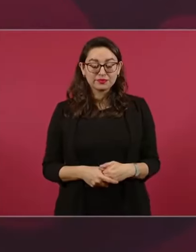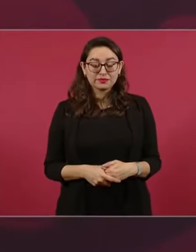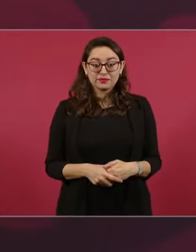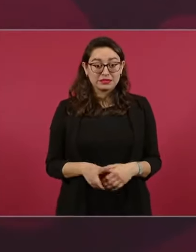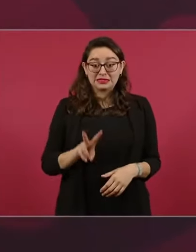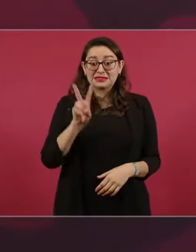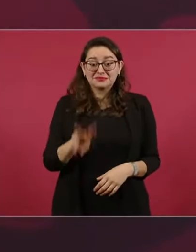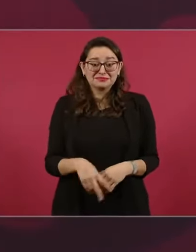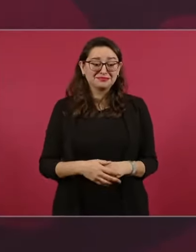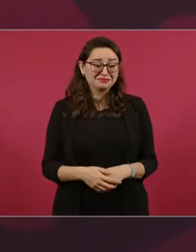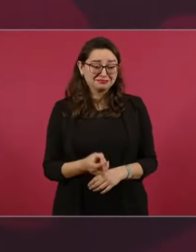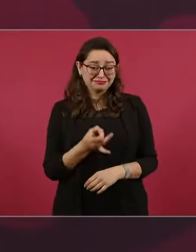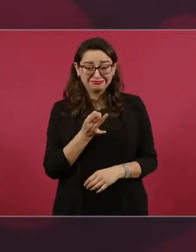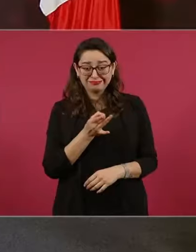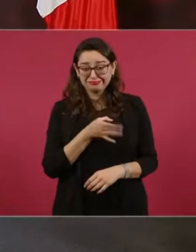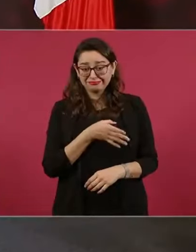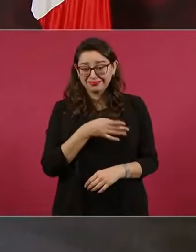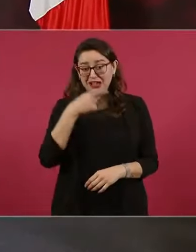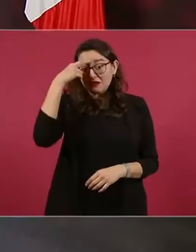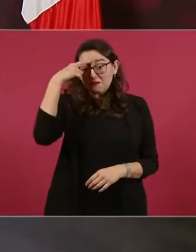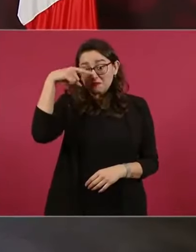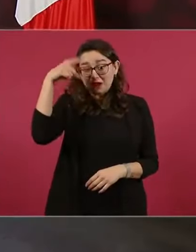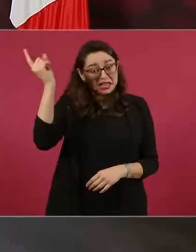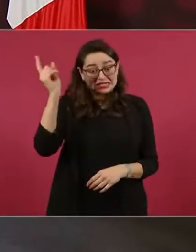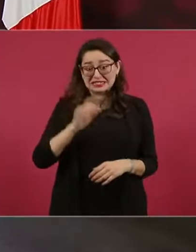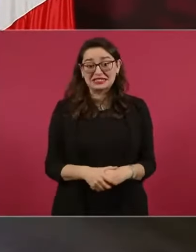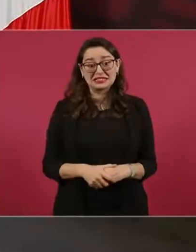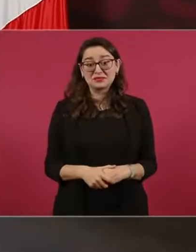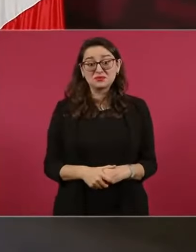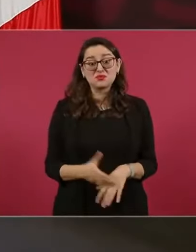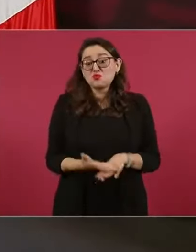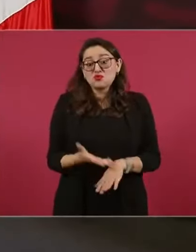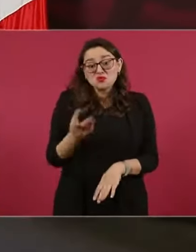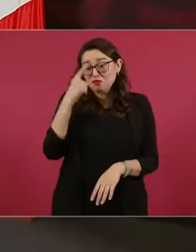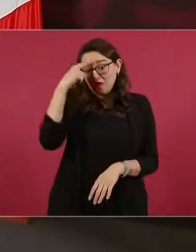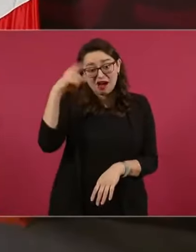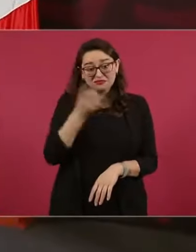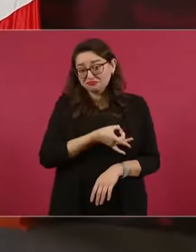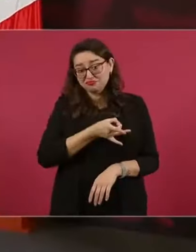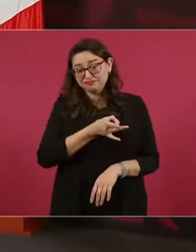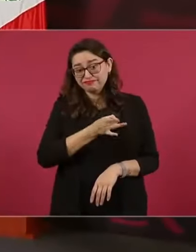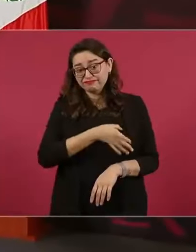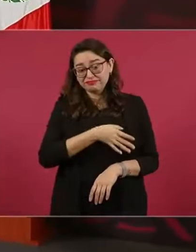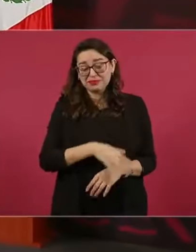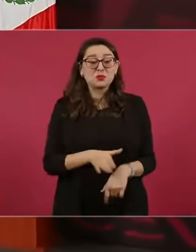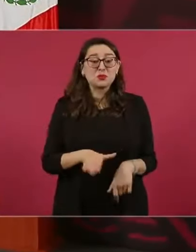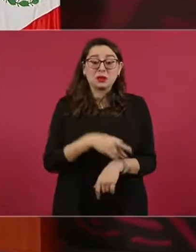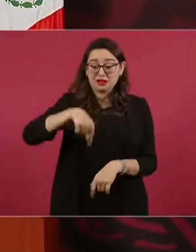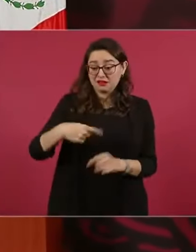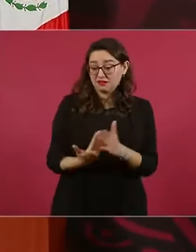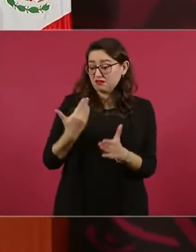lo ponen fácil, porque tenemos la mañanera,